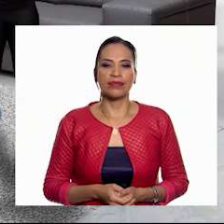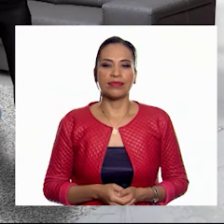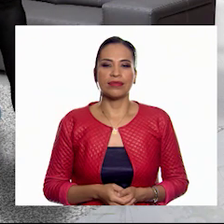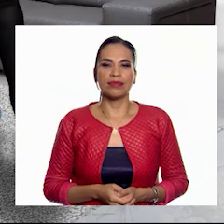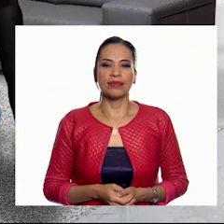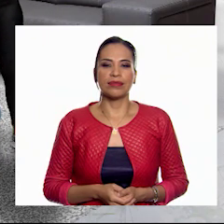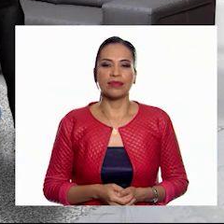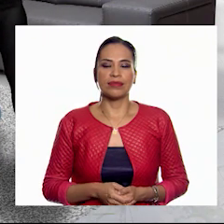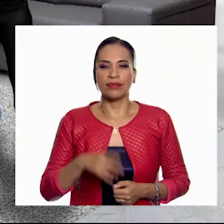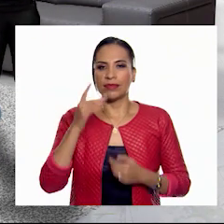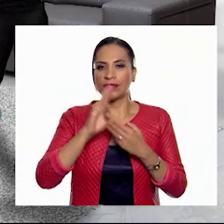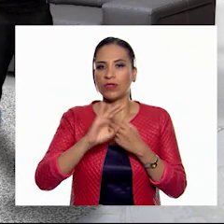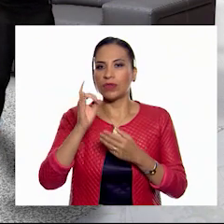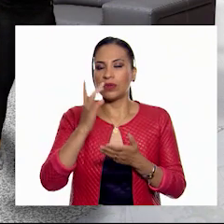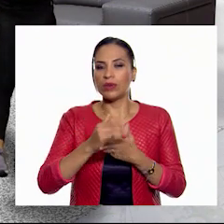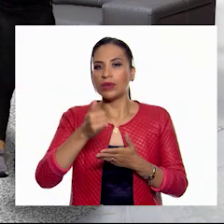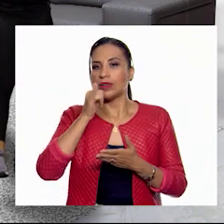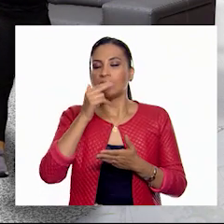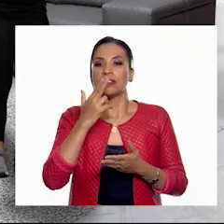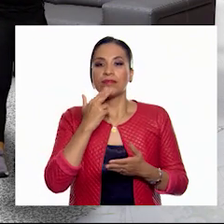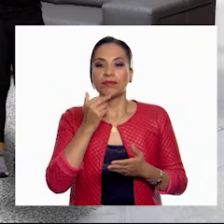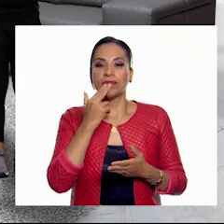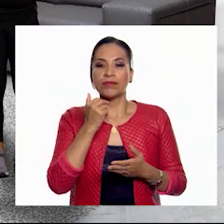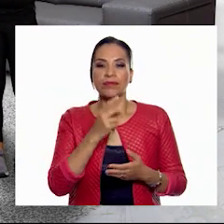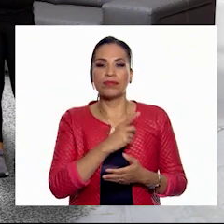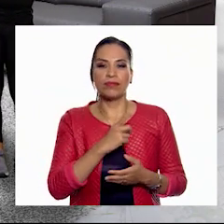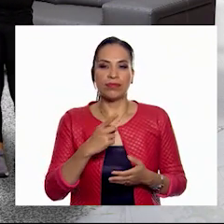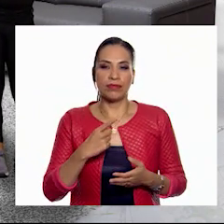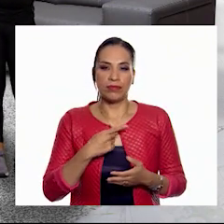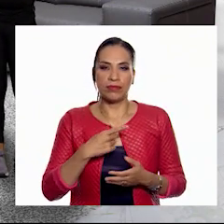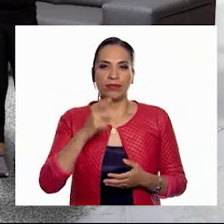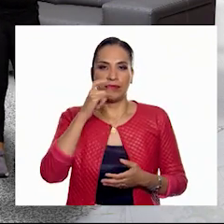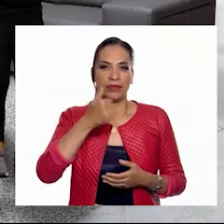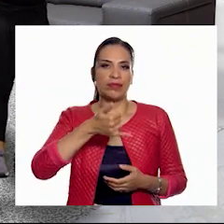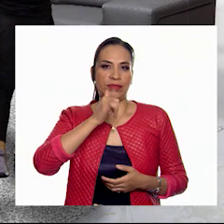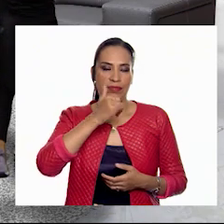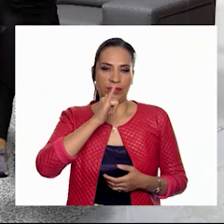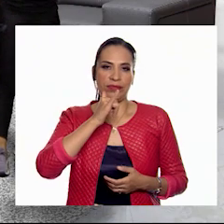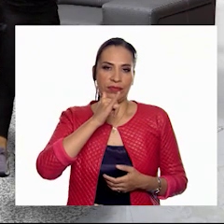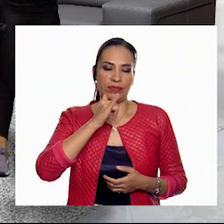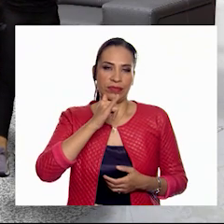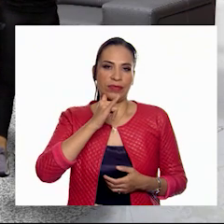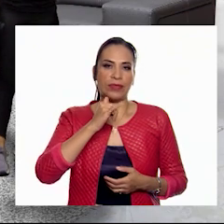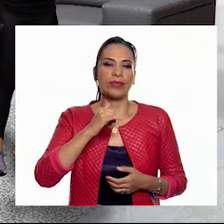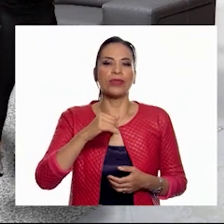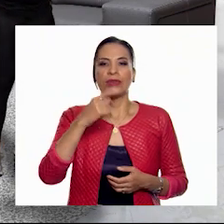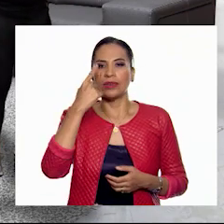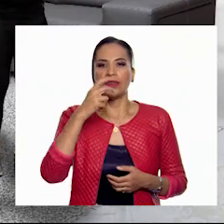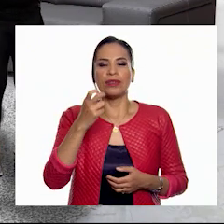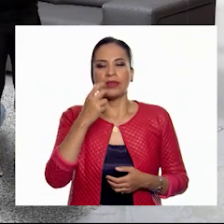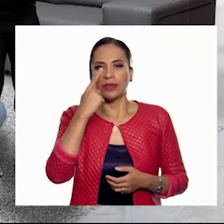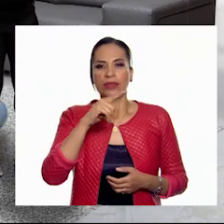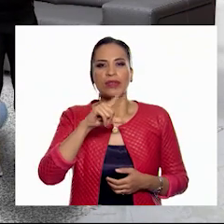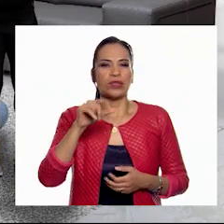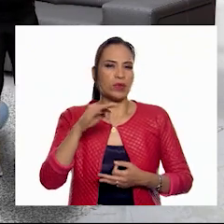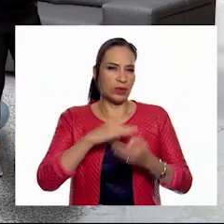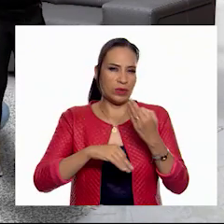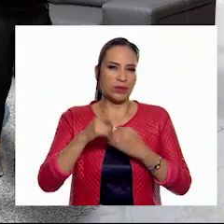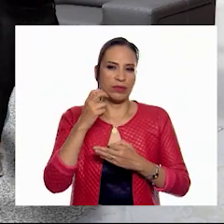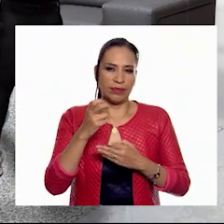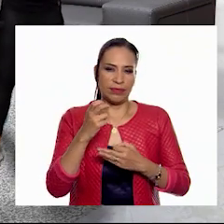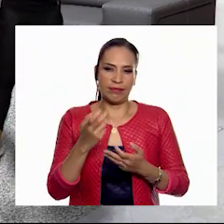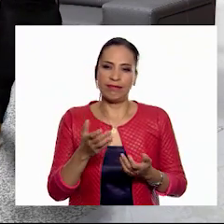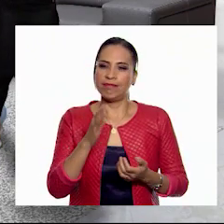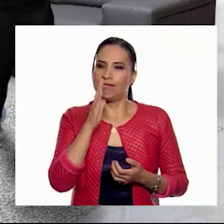No basta con evitar el consumo de bebidas azucaradas. Debemos mantenernos hidratados. Sin duda, después de todo esto,